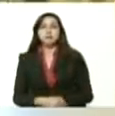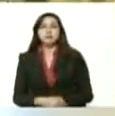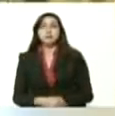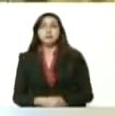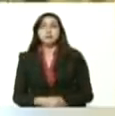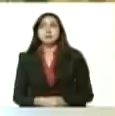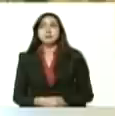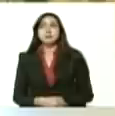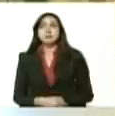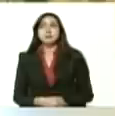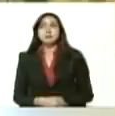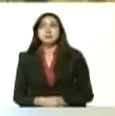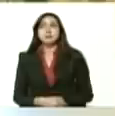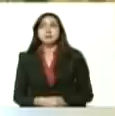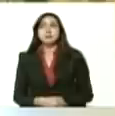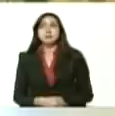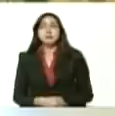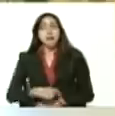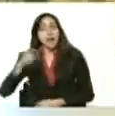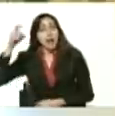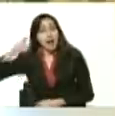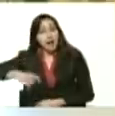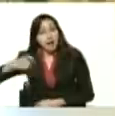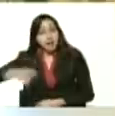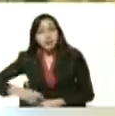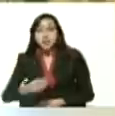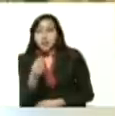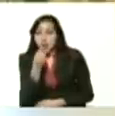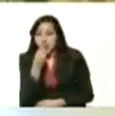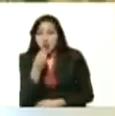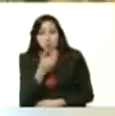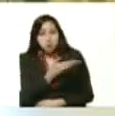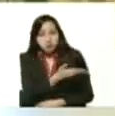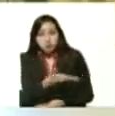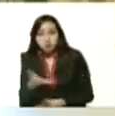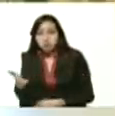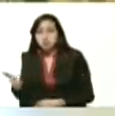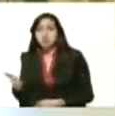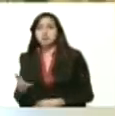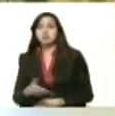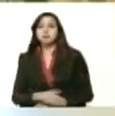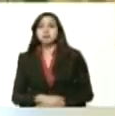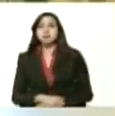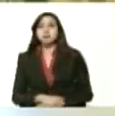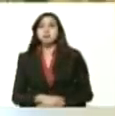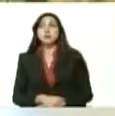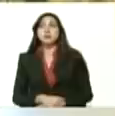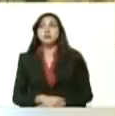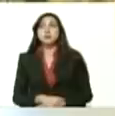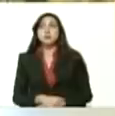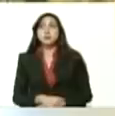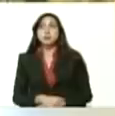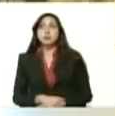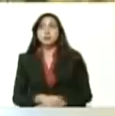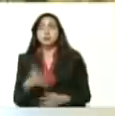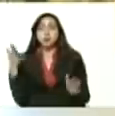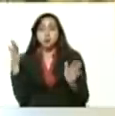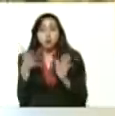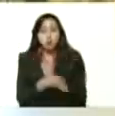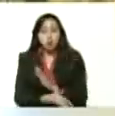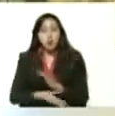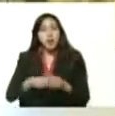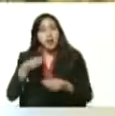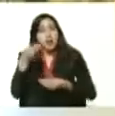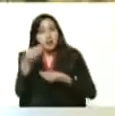satisfacción de las necesidades alimentarias, a través de la producción de